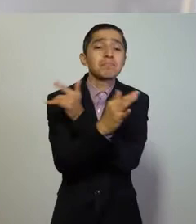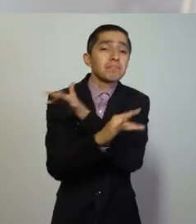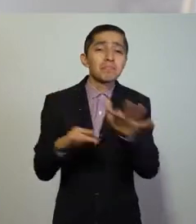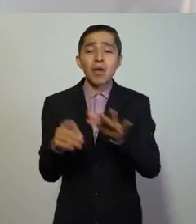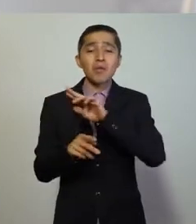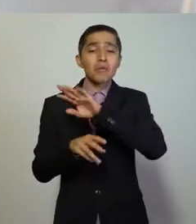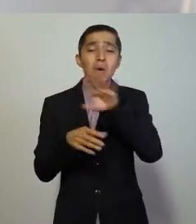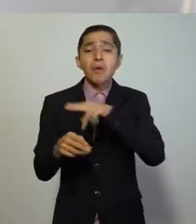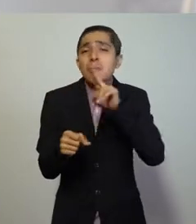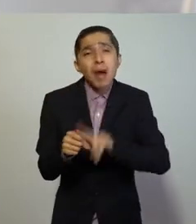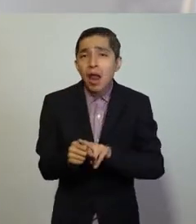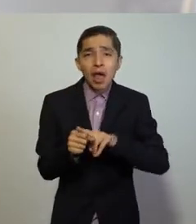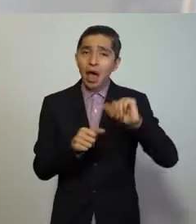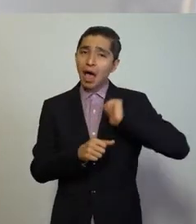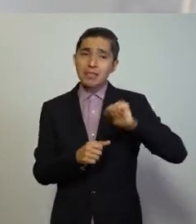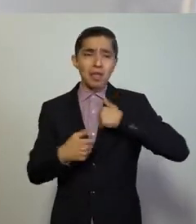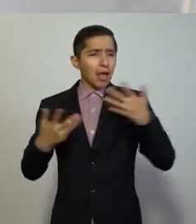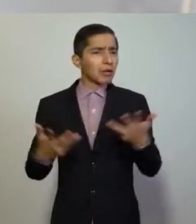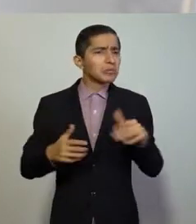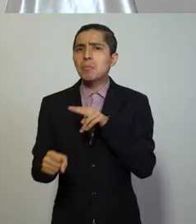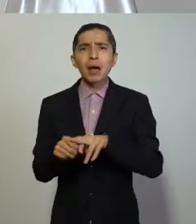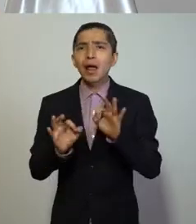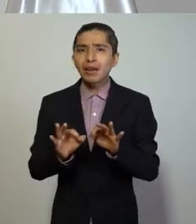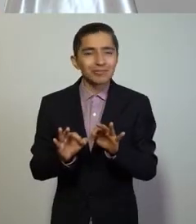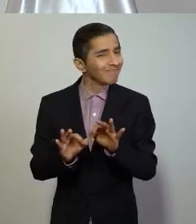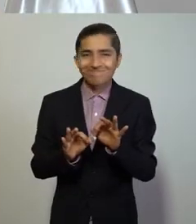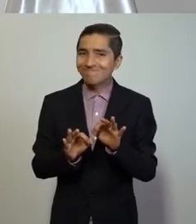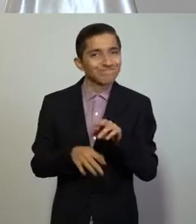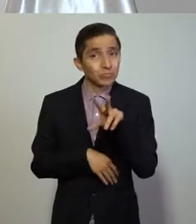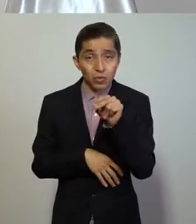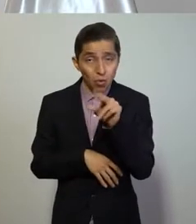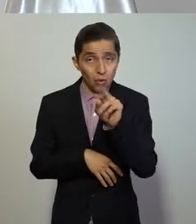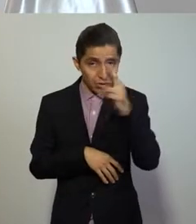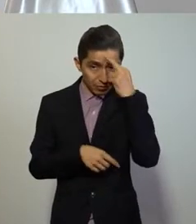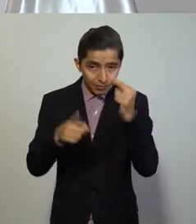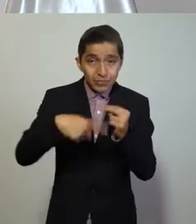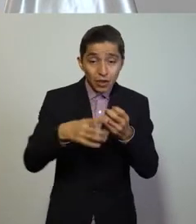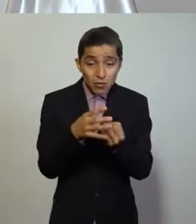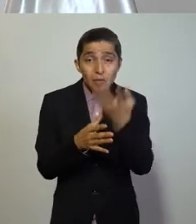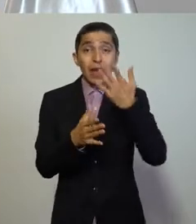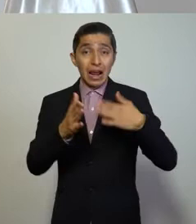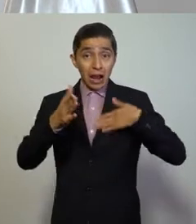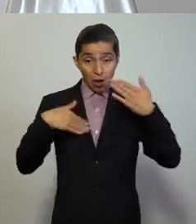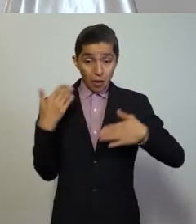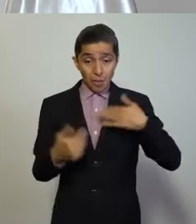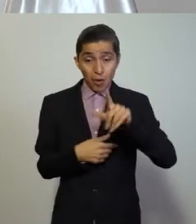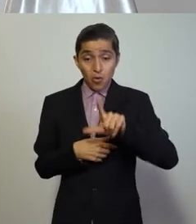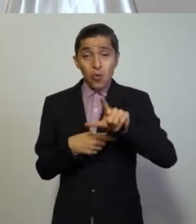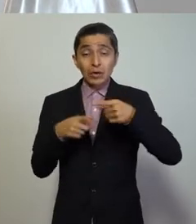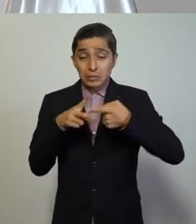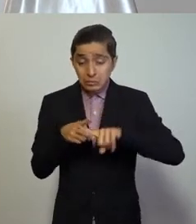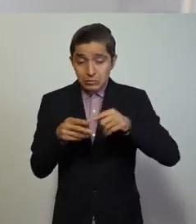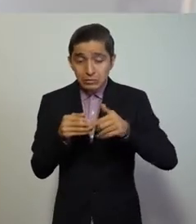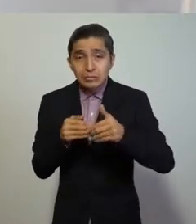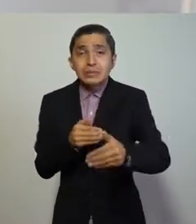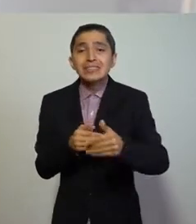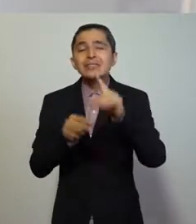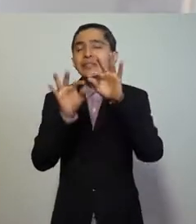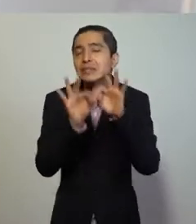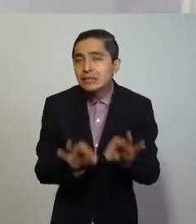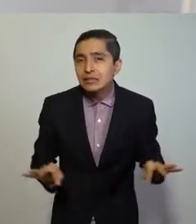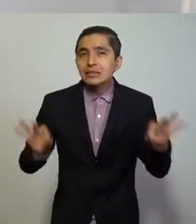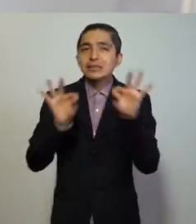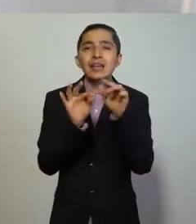todas las actividades como antes lo hacíamos. En esta nueva convivencia será indispensable que